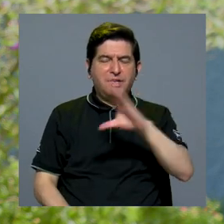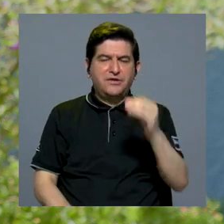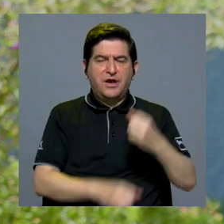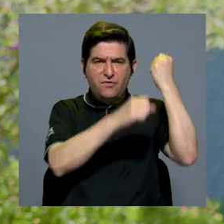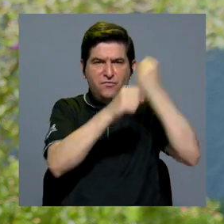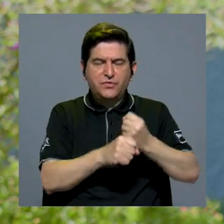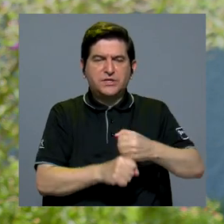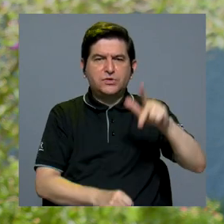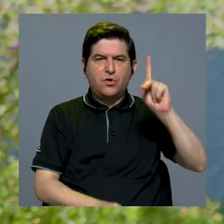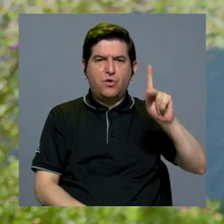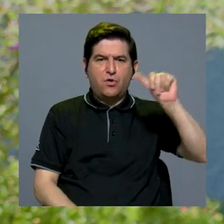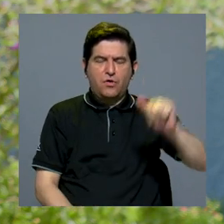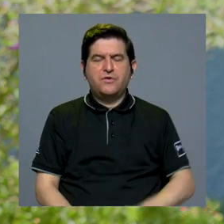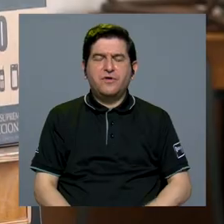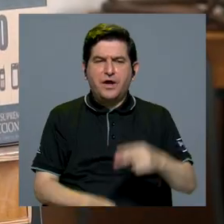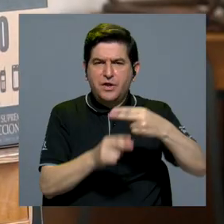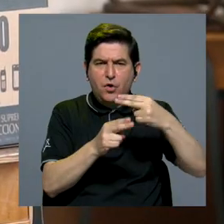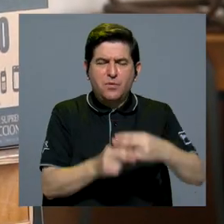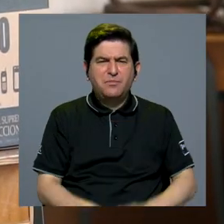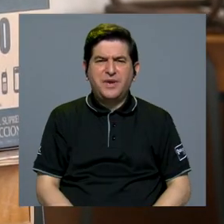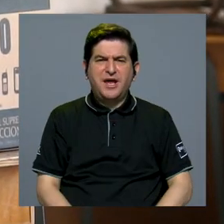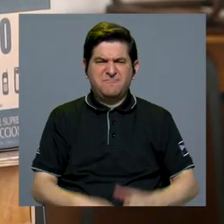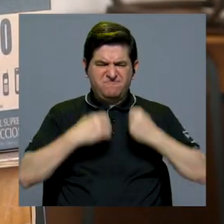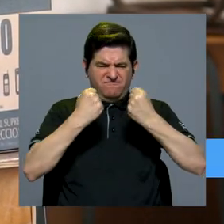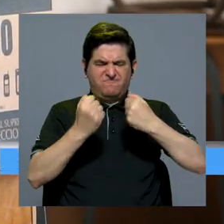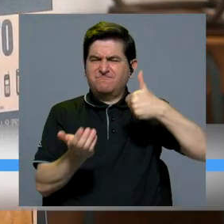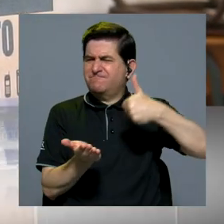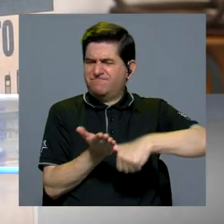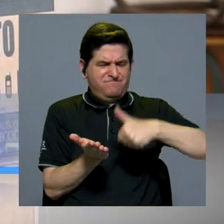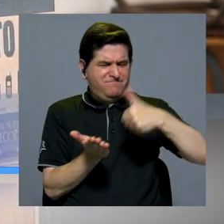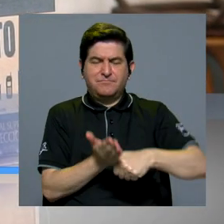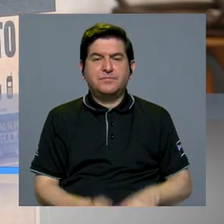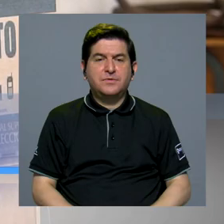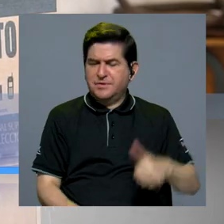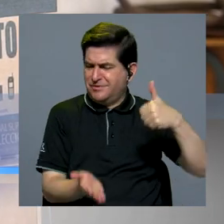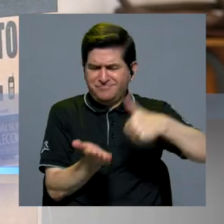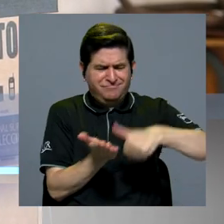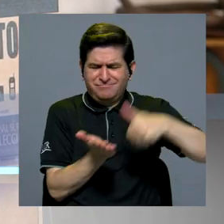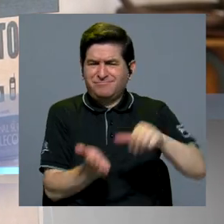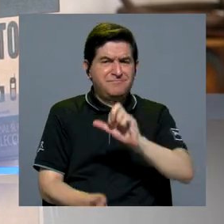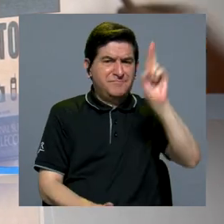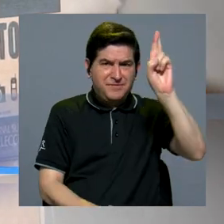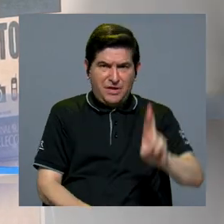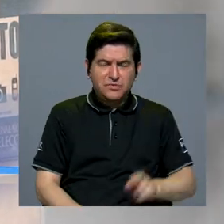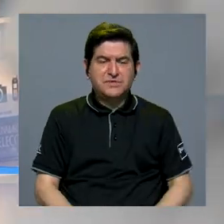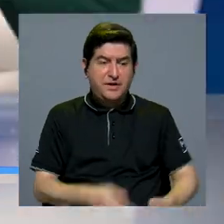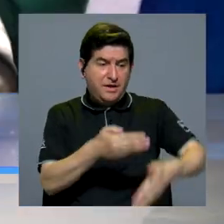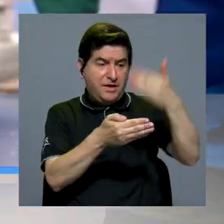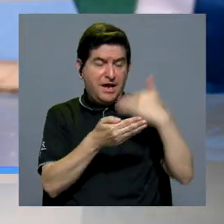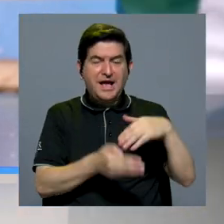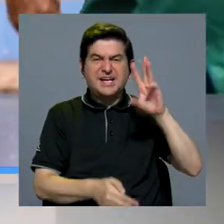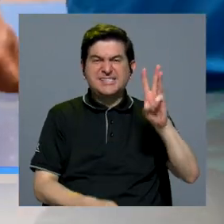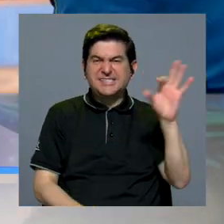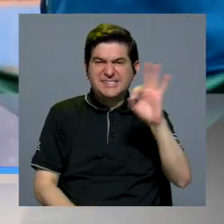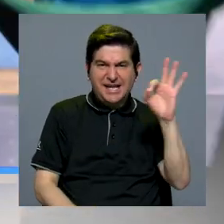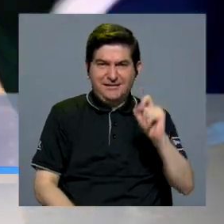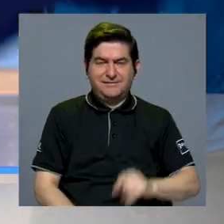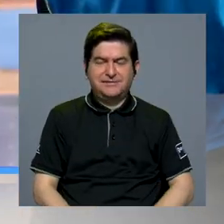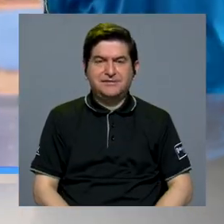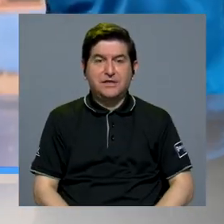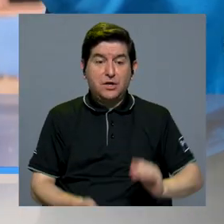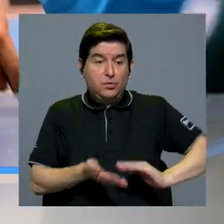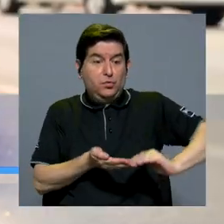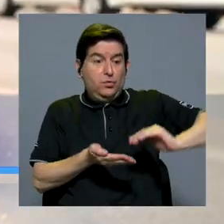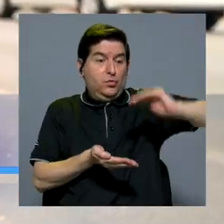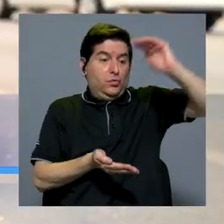llamado La Fuerza del Abstencionismo. El abstencionismo registrado en Costa Rica el pasado 6 de febrero fue